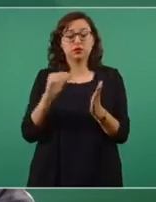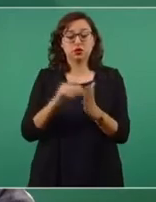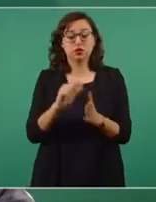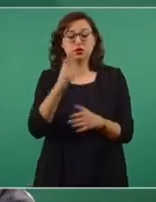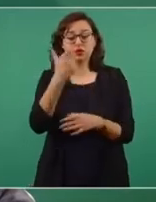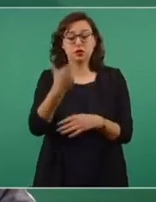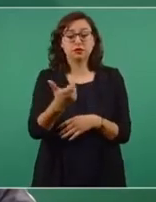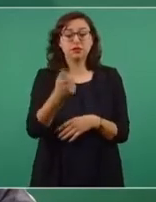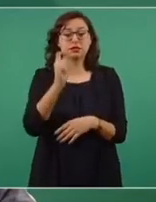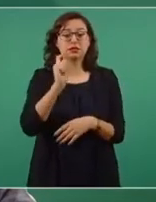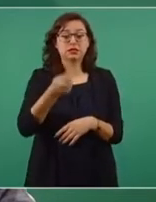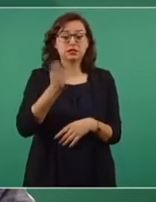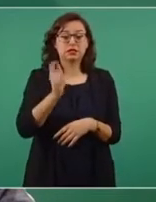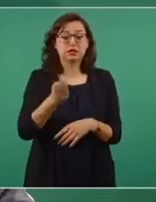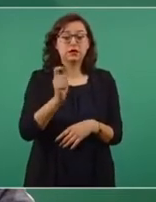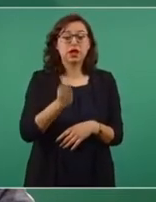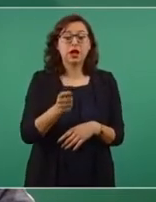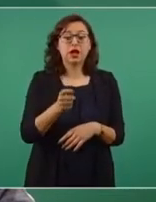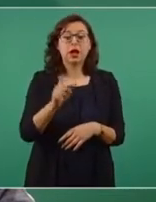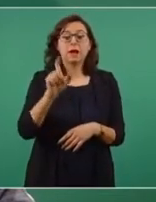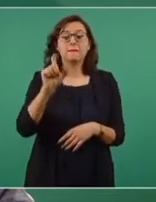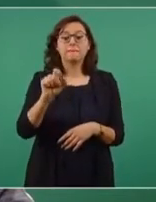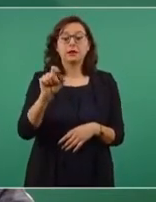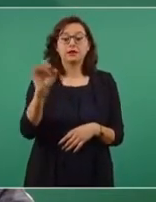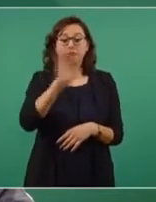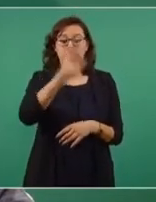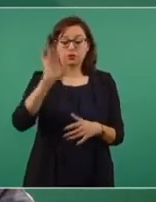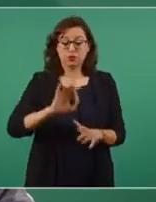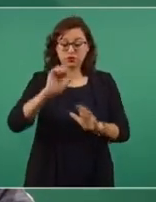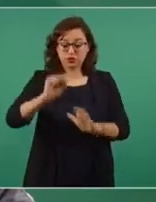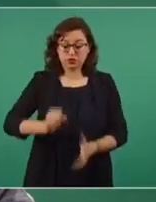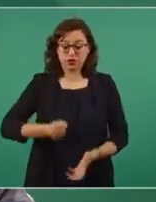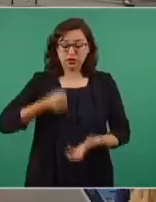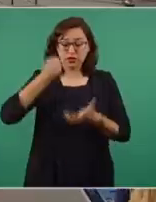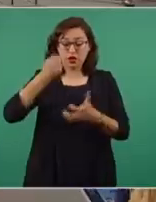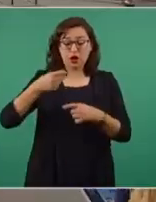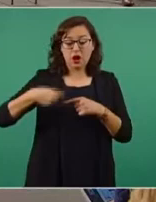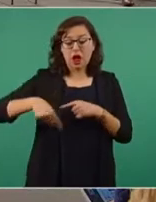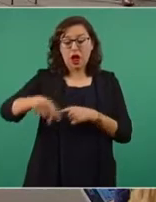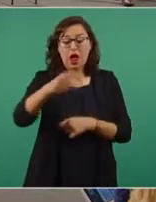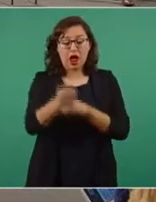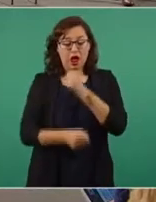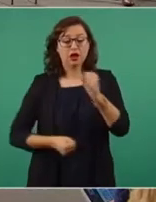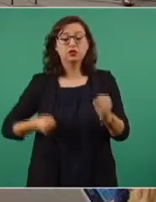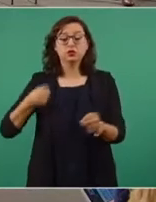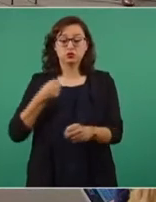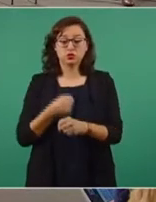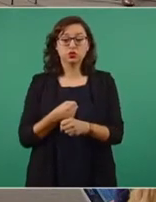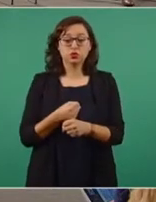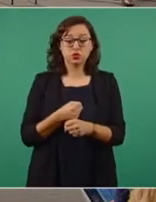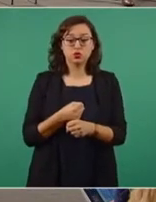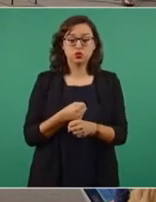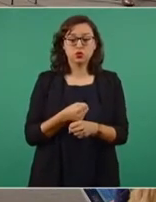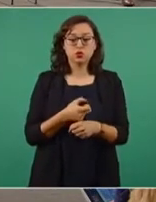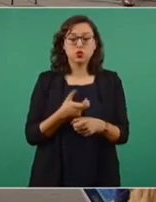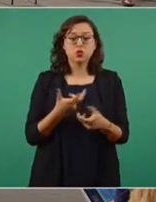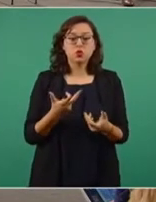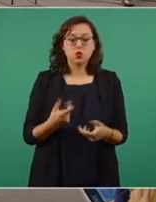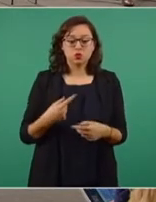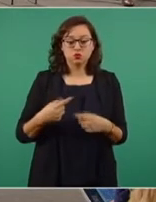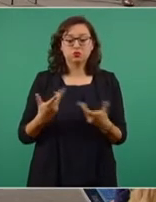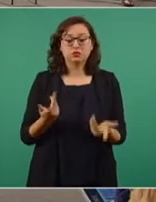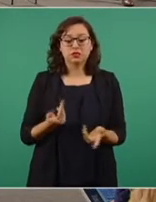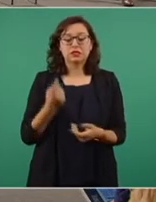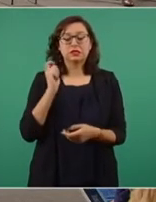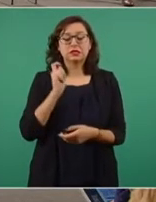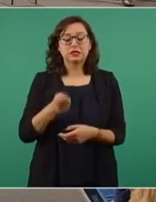que representa más del 20 por ciento del presupuesto programado de este año y se lograría en un solo año